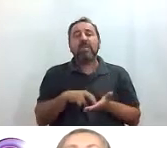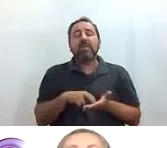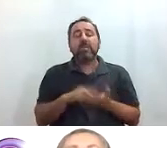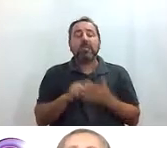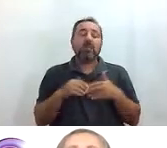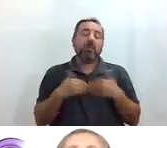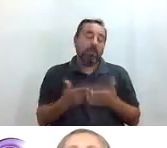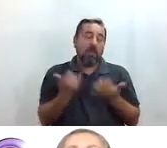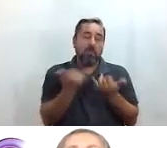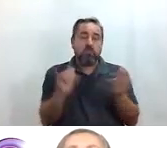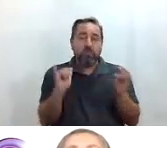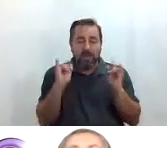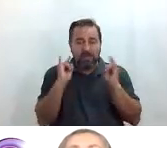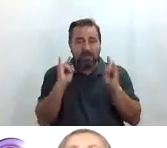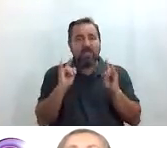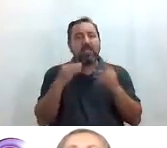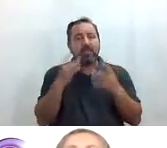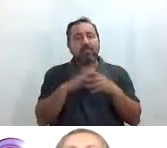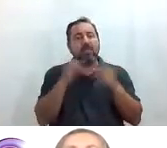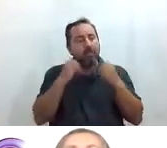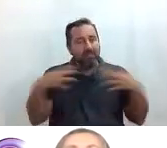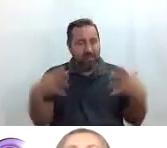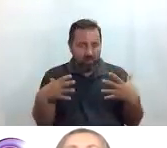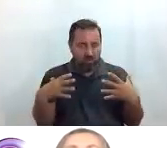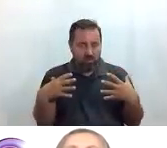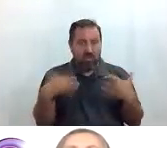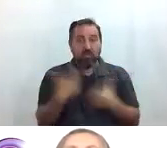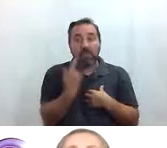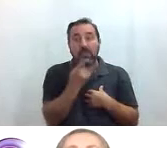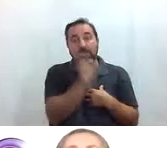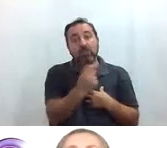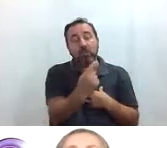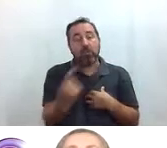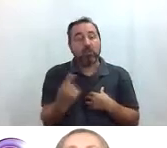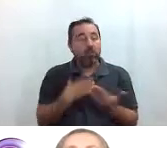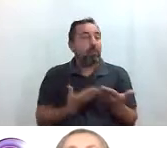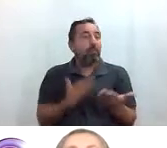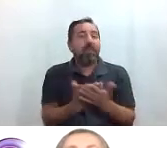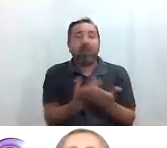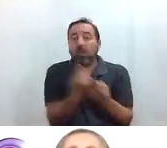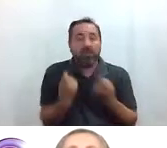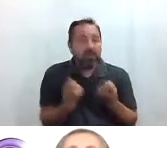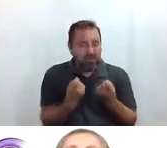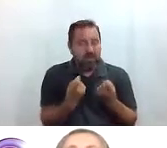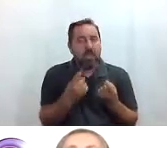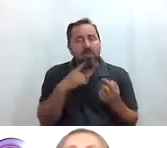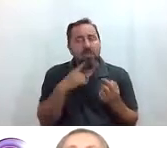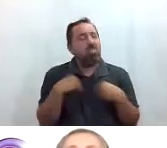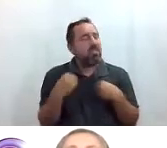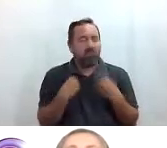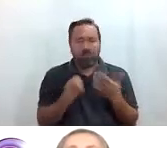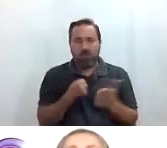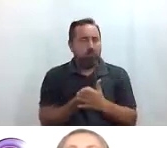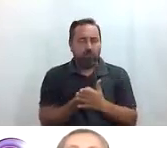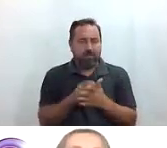bucle magnético y amplificación por lo cual cada persona podía solicitar lo que necesitara y disfrutar a tope de